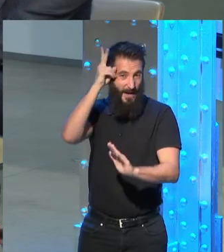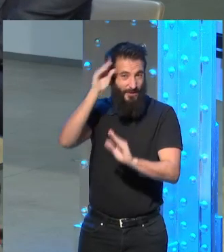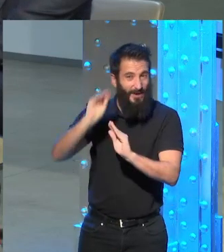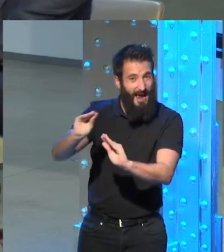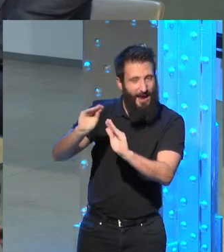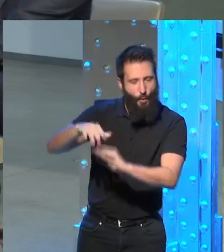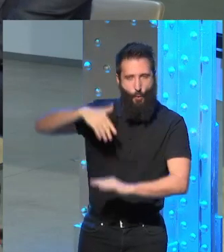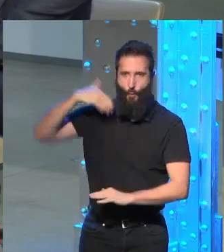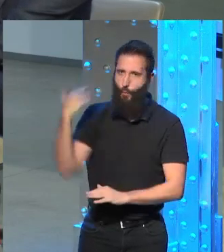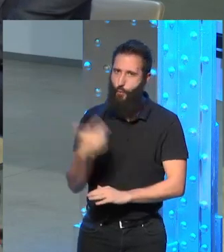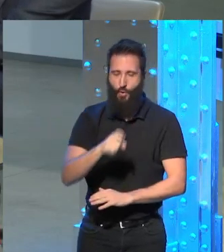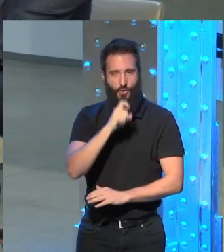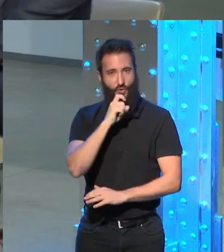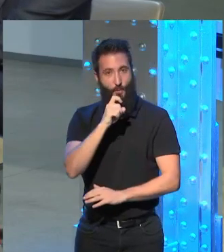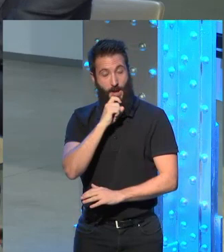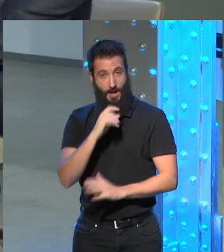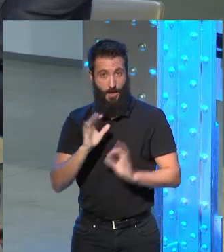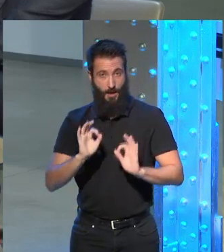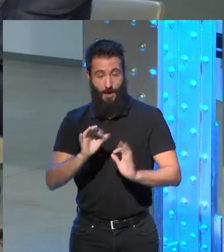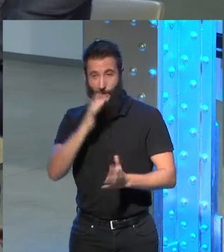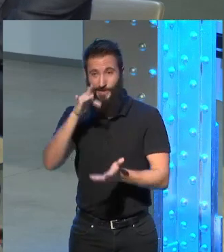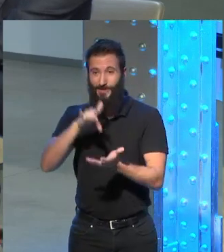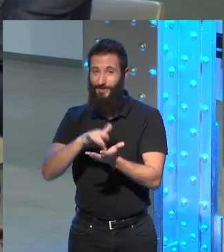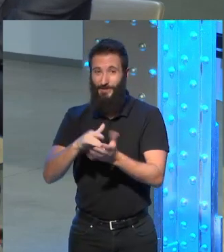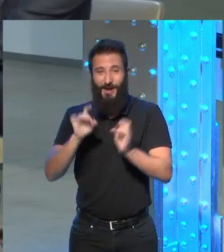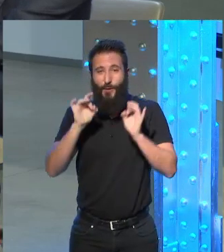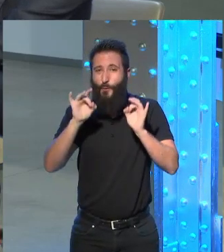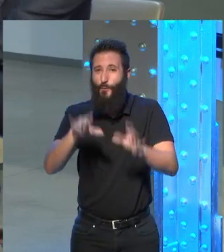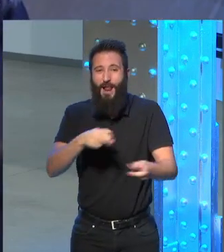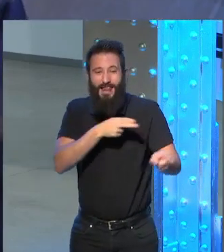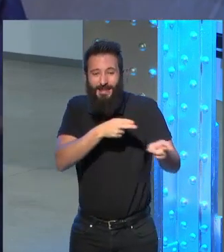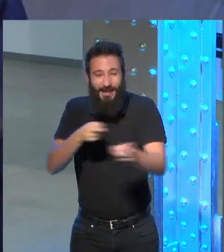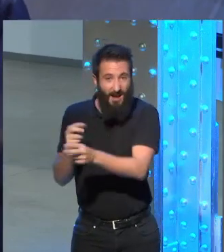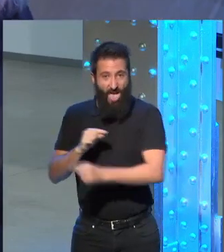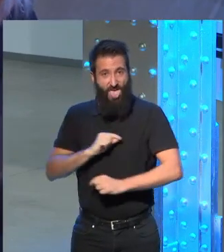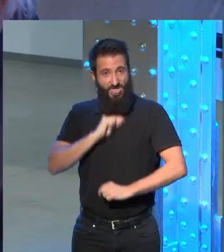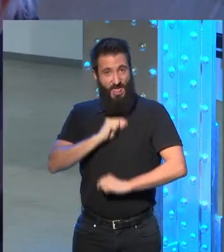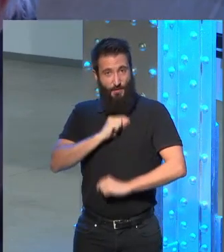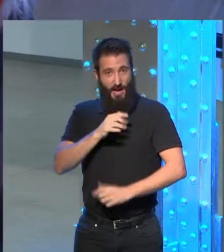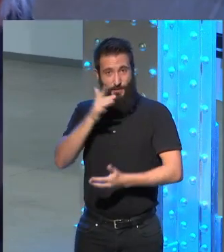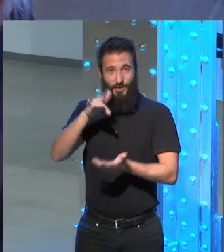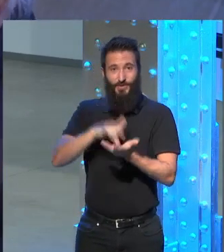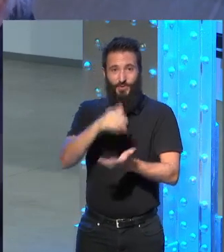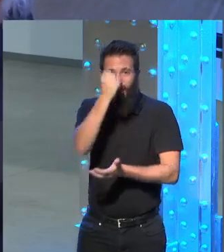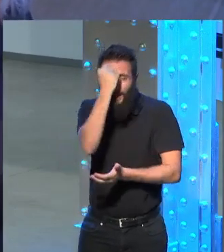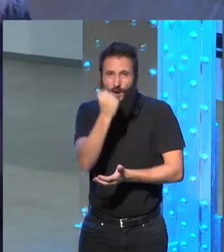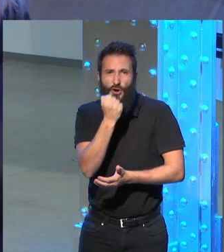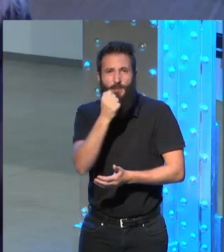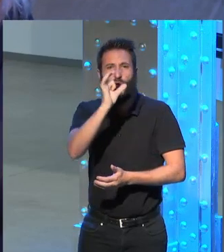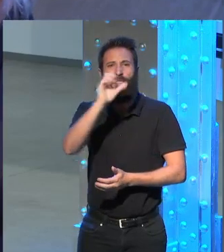momento, que vivía prácticamente una guerra civil con el terrorismo de Sendero Luminoso,